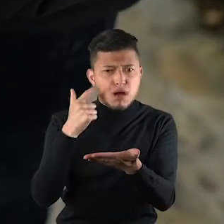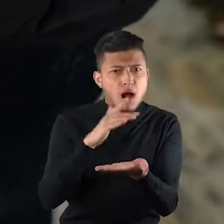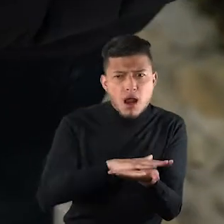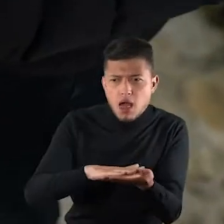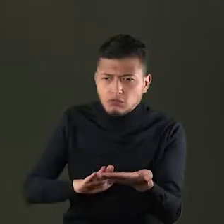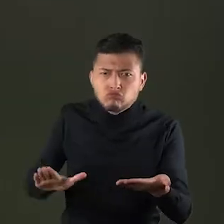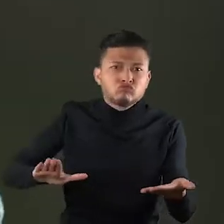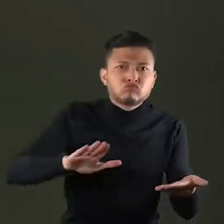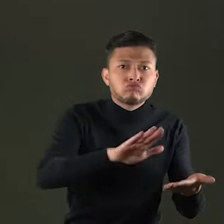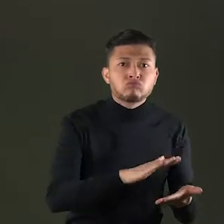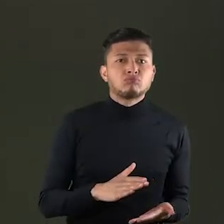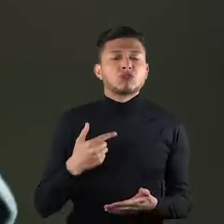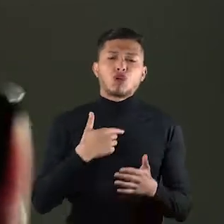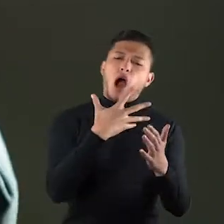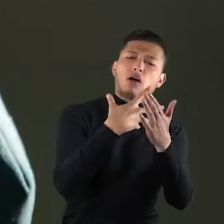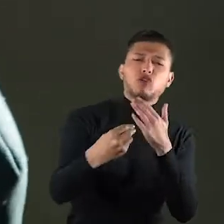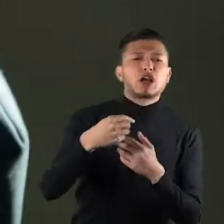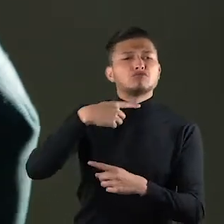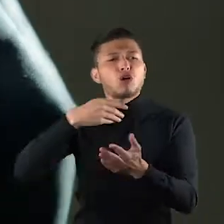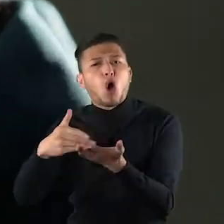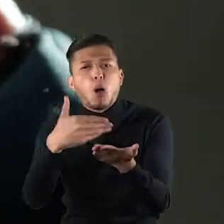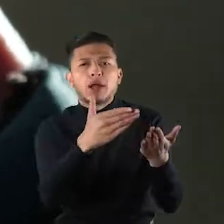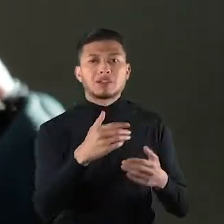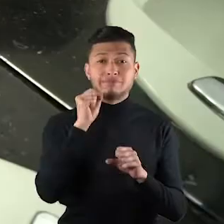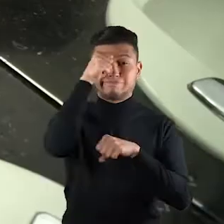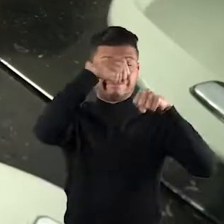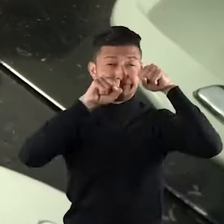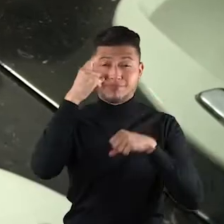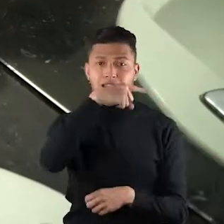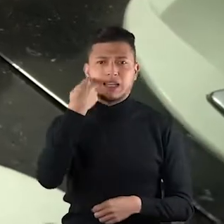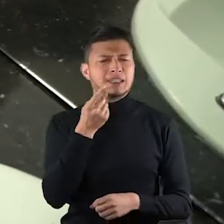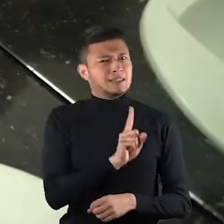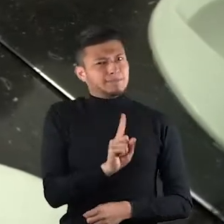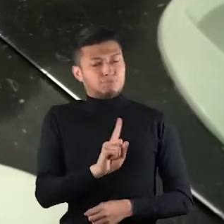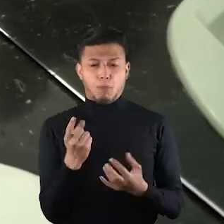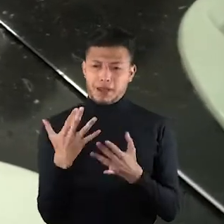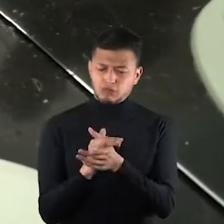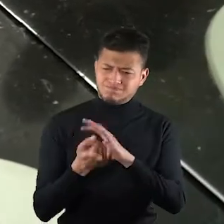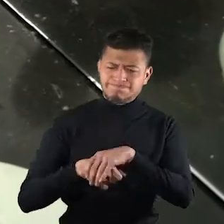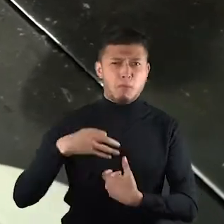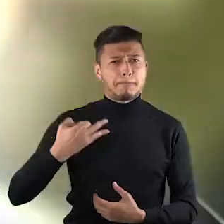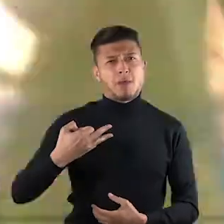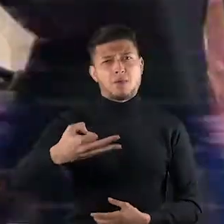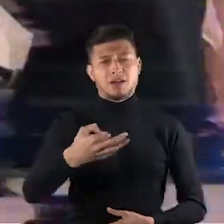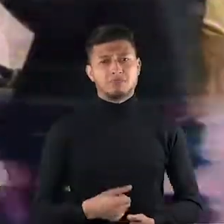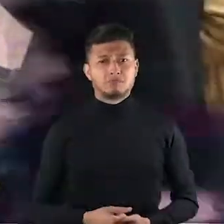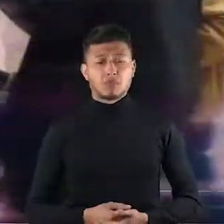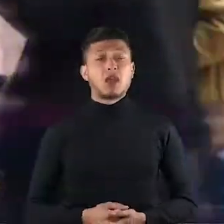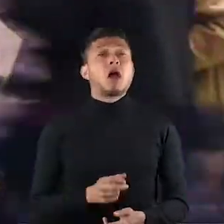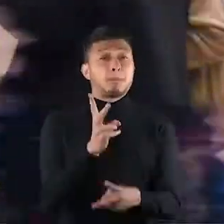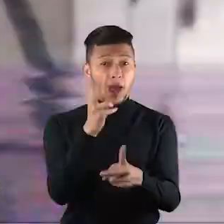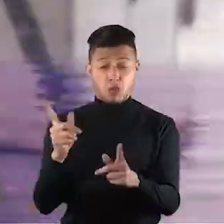superficies, no tocar la cara mientras hace diligencias o compras y lavarse las manos frecuentemente. El mayor